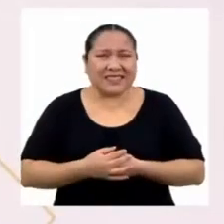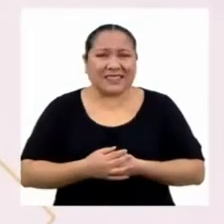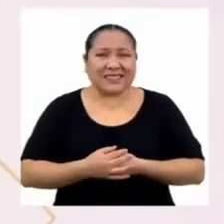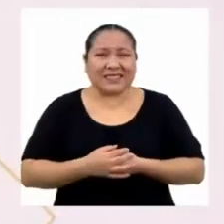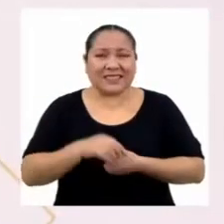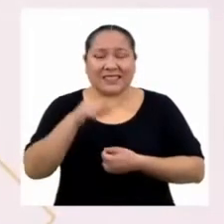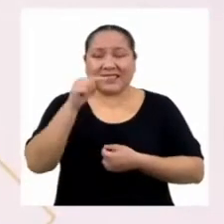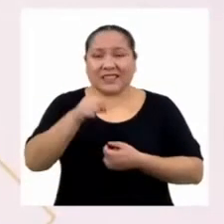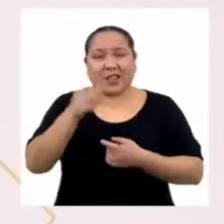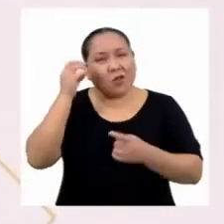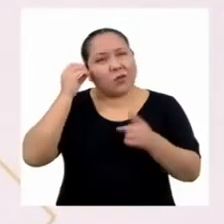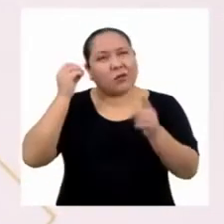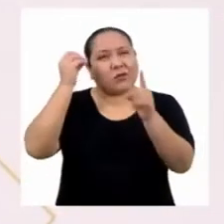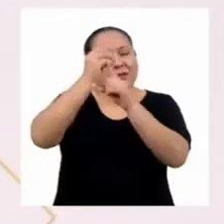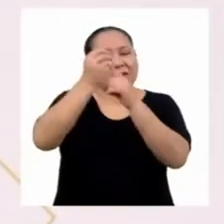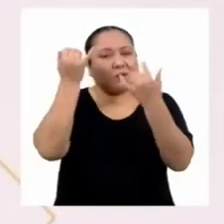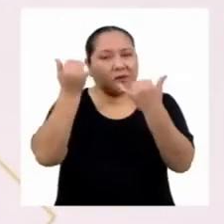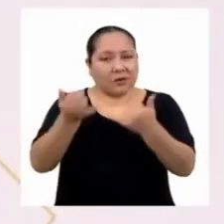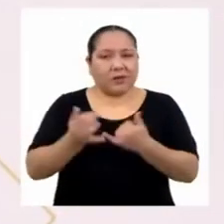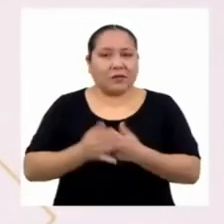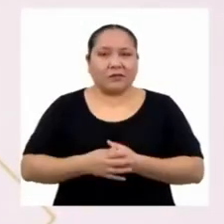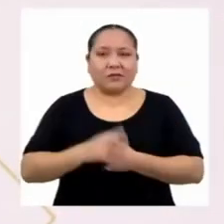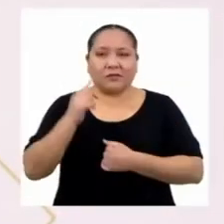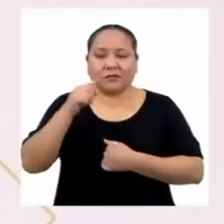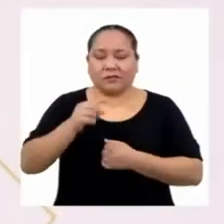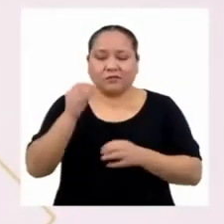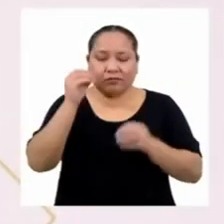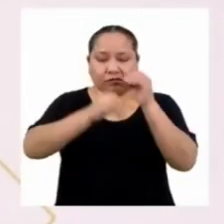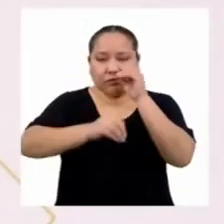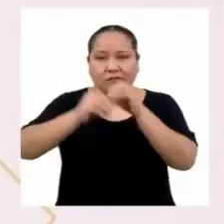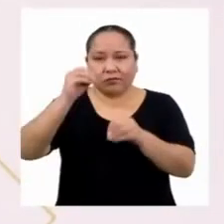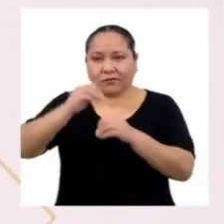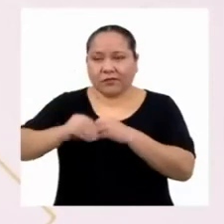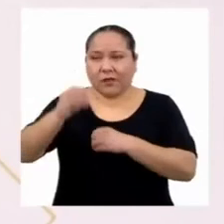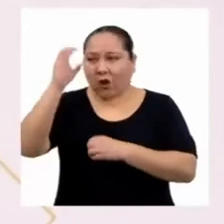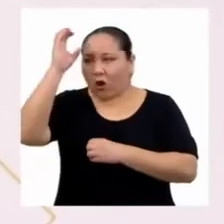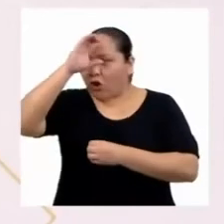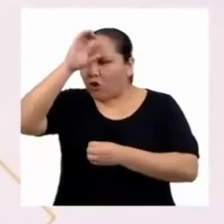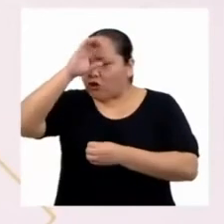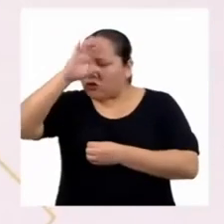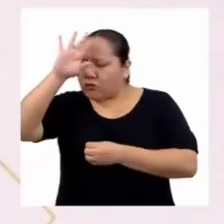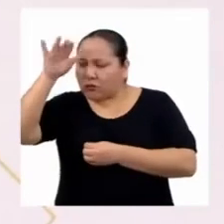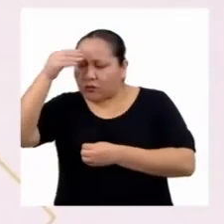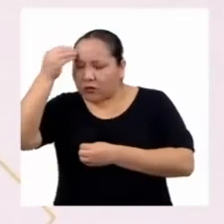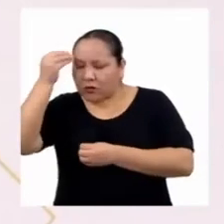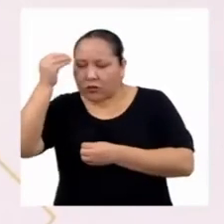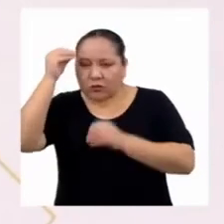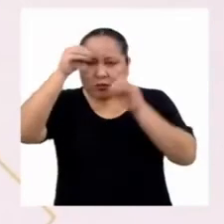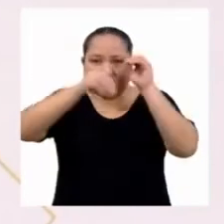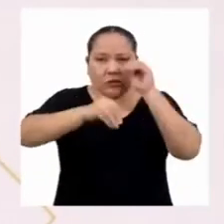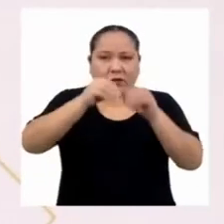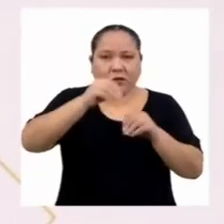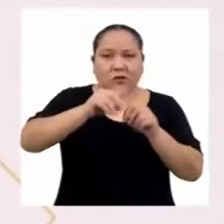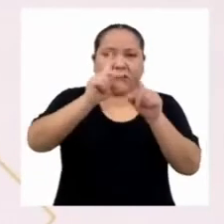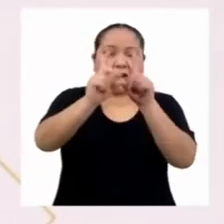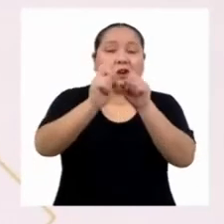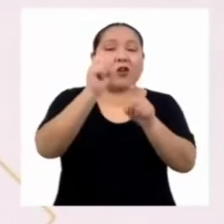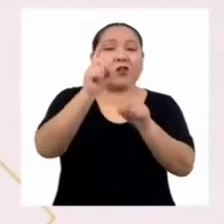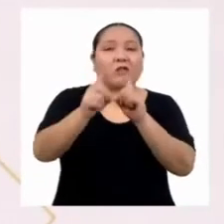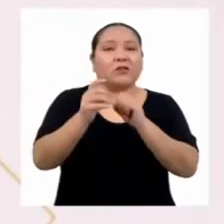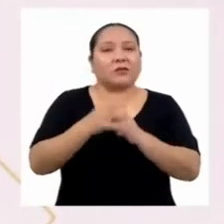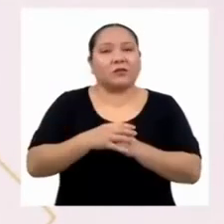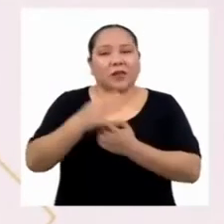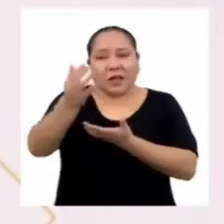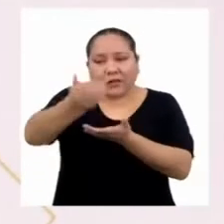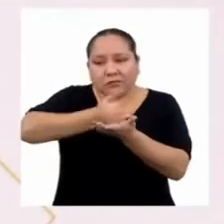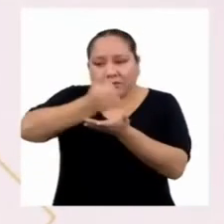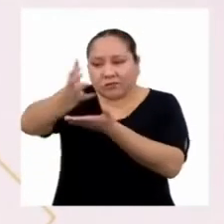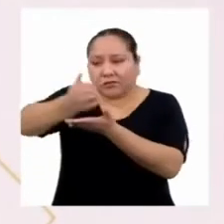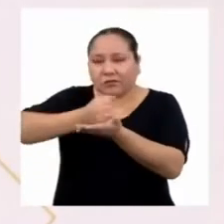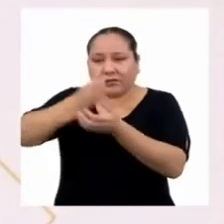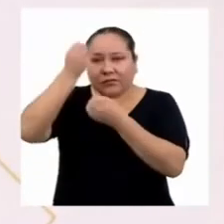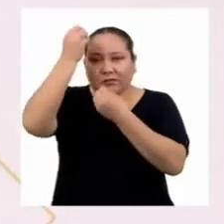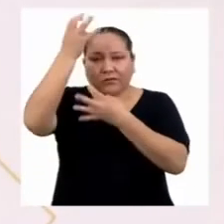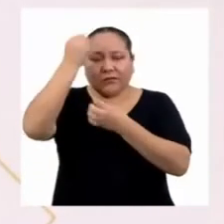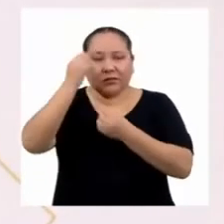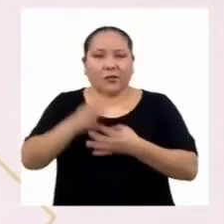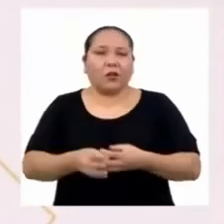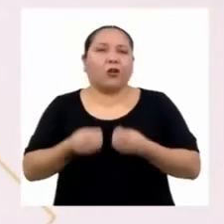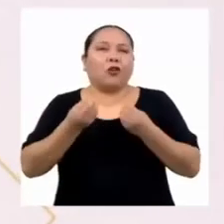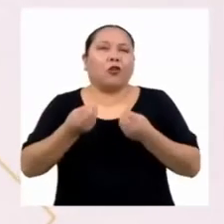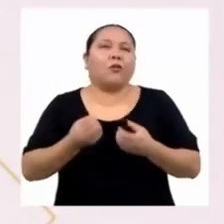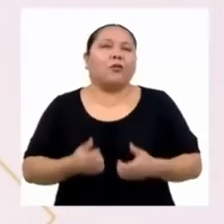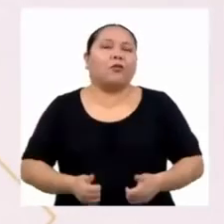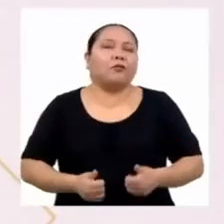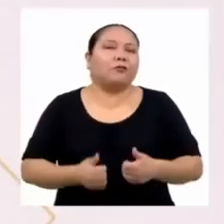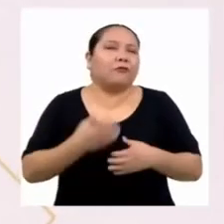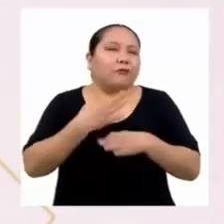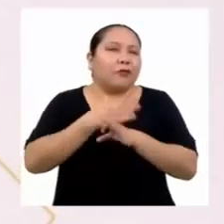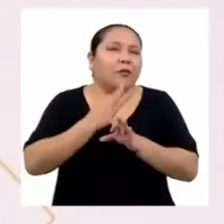Nuestro propósito para hoy fue aplicar nuestros conocimientos elaborando una encuesta para recopilar datos sobre hábitos de